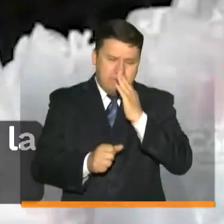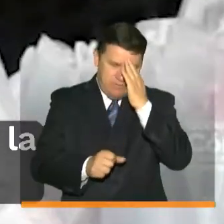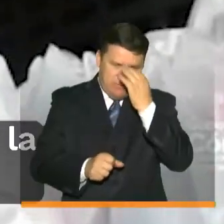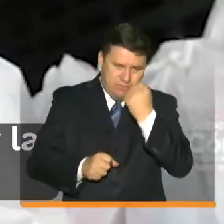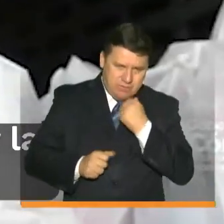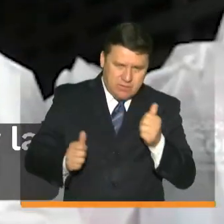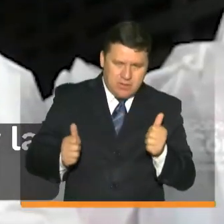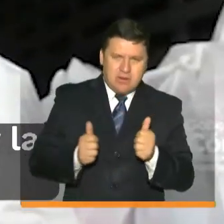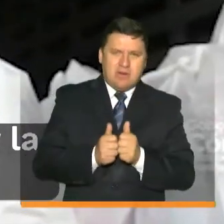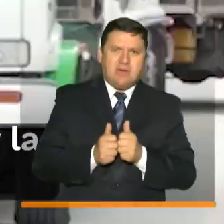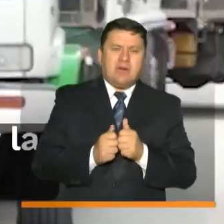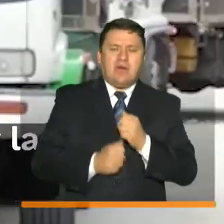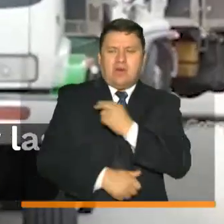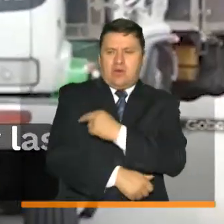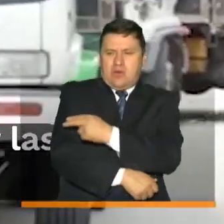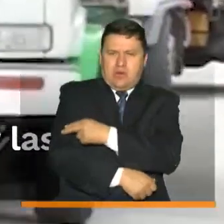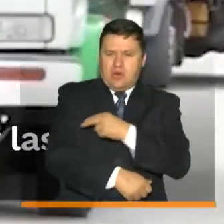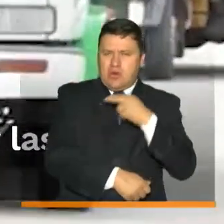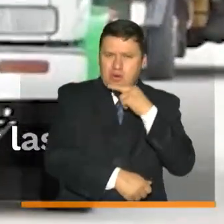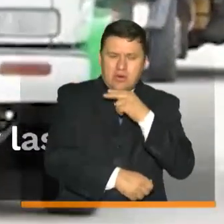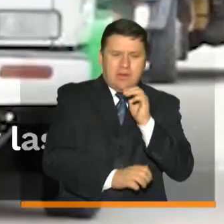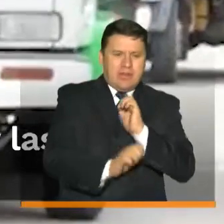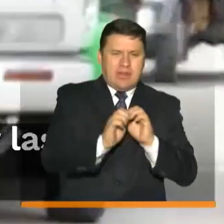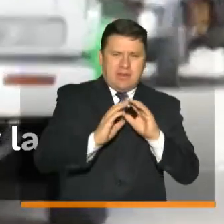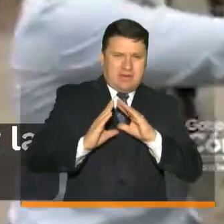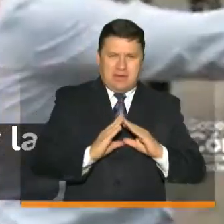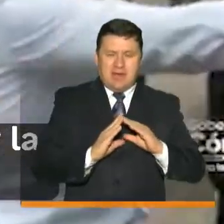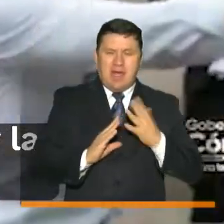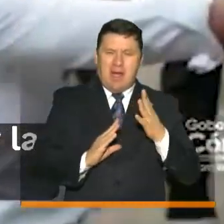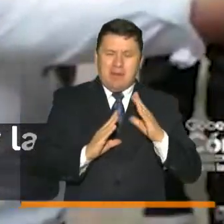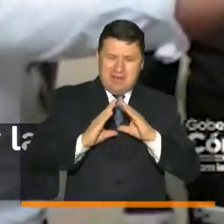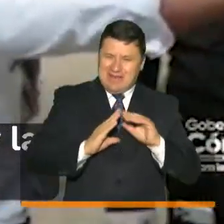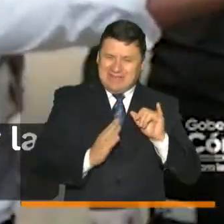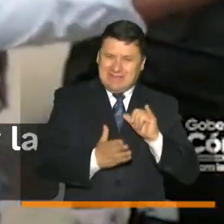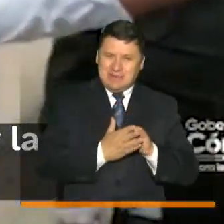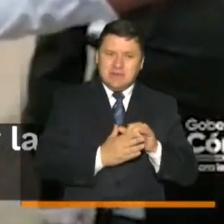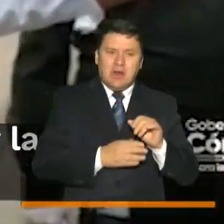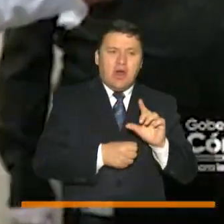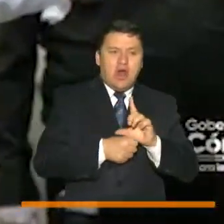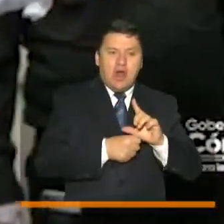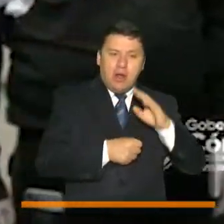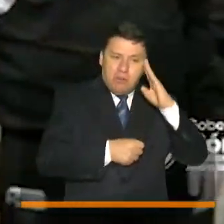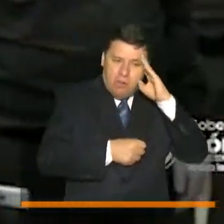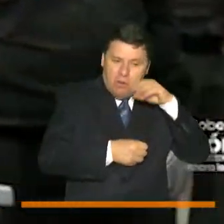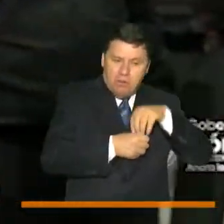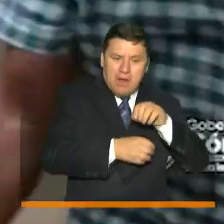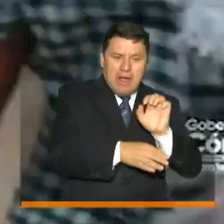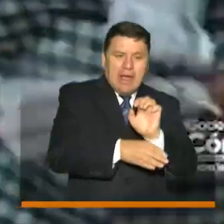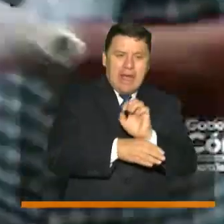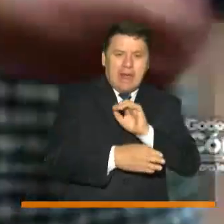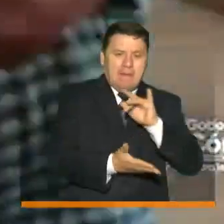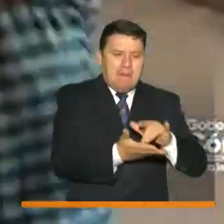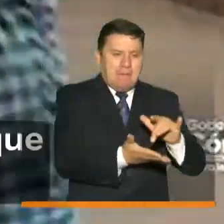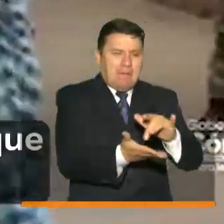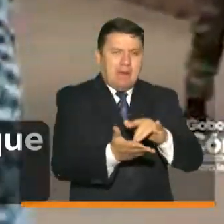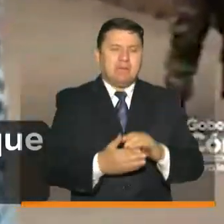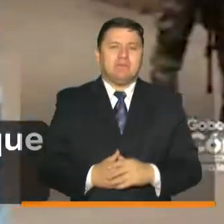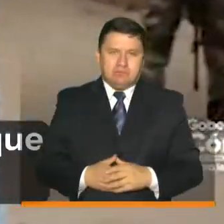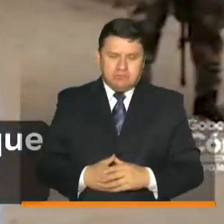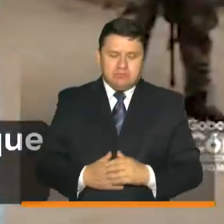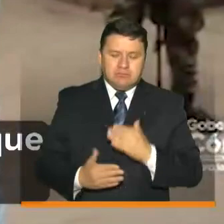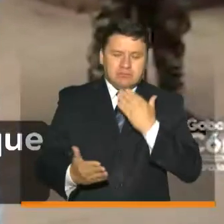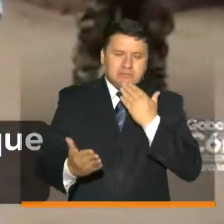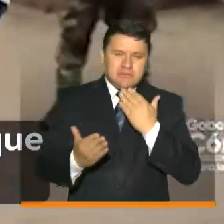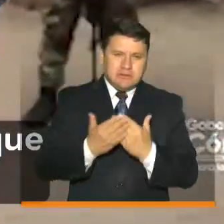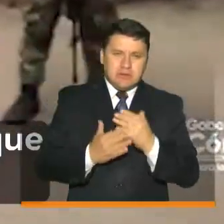pública por la cruz roja por la defensa civil y las autoridades locales en cada entidad territorial damos